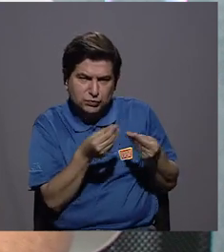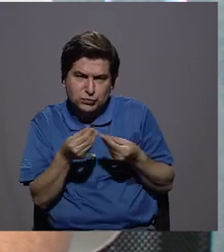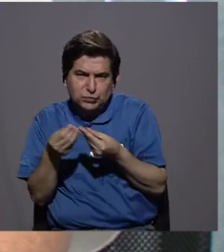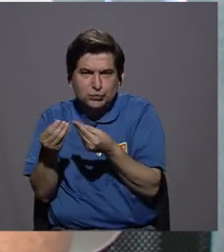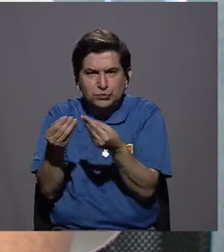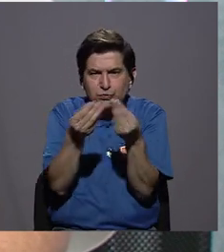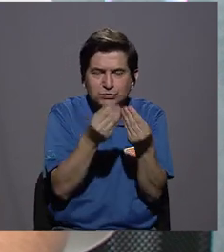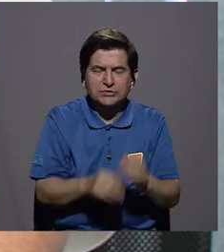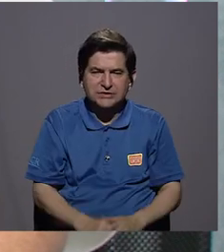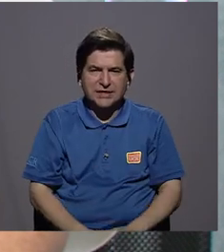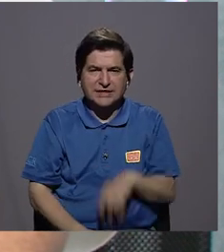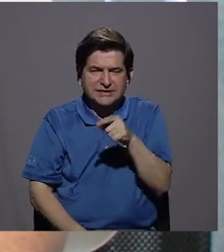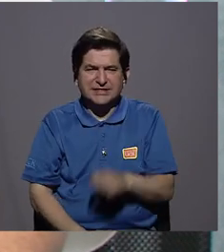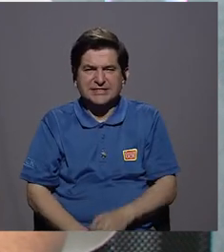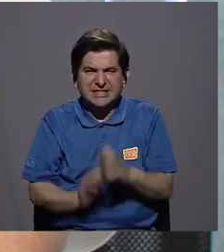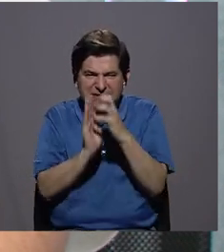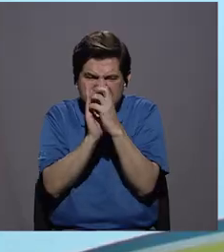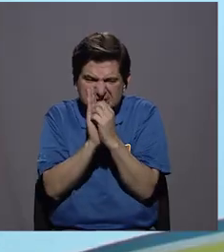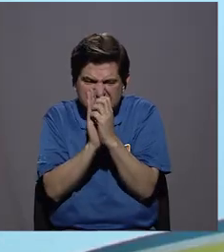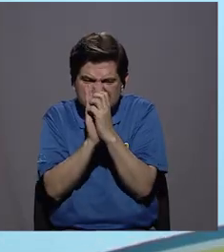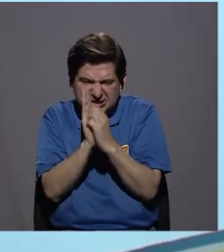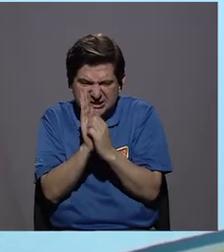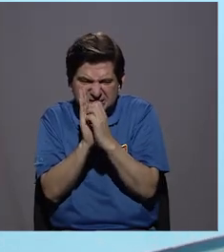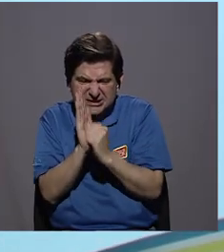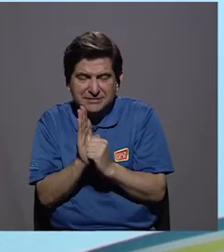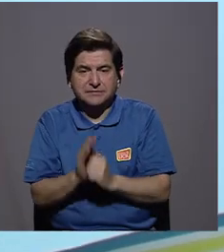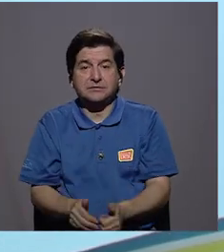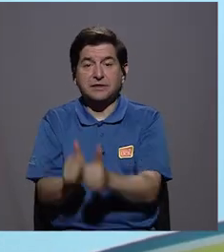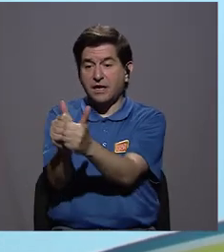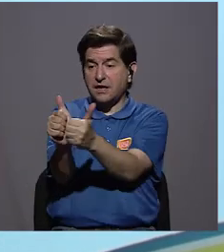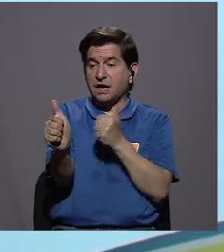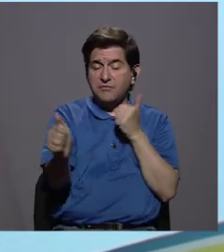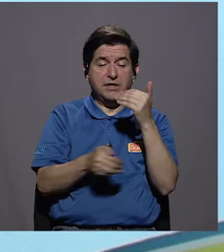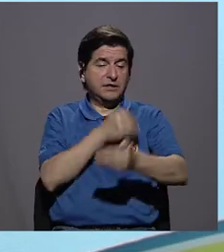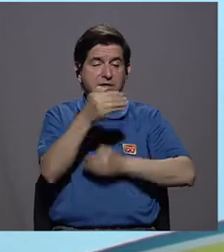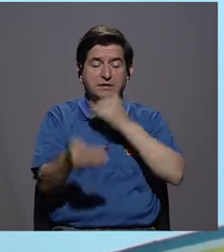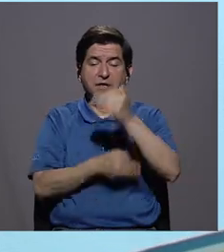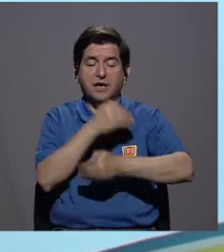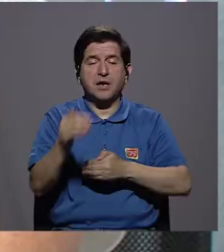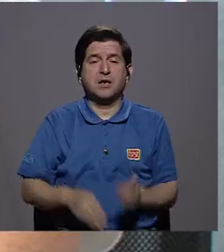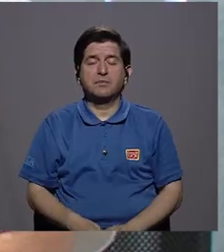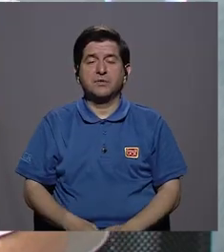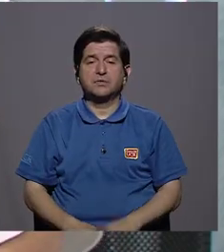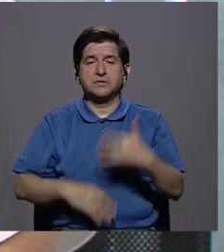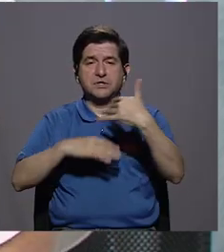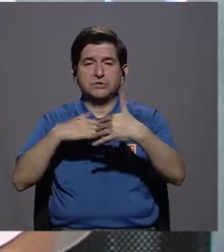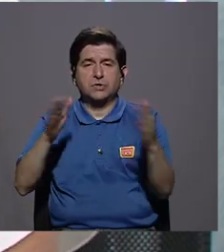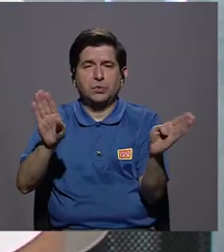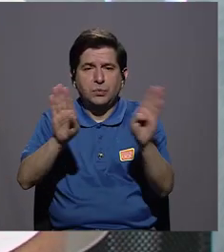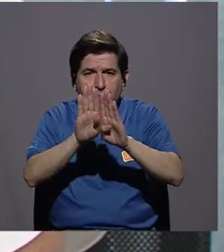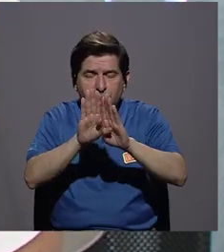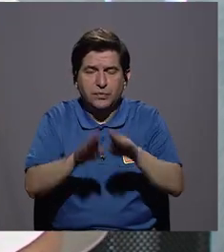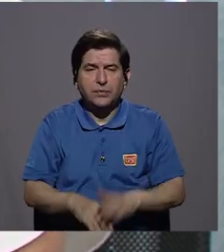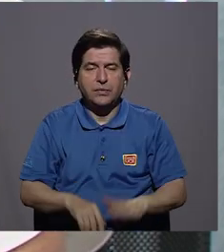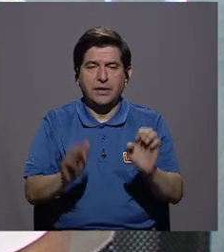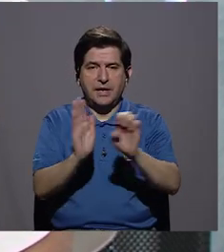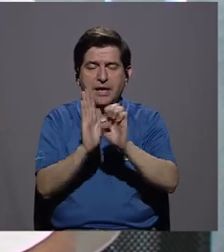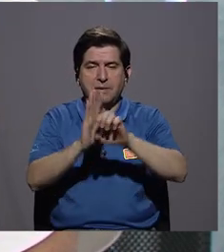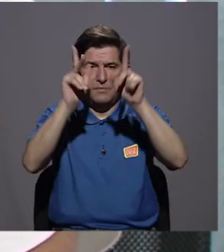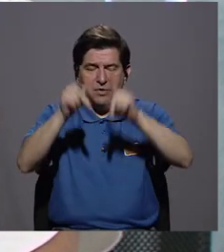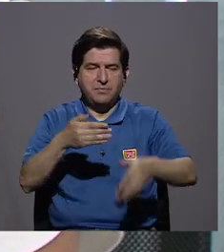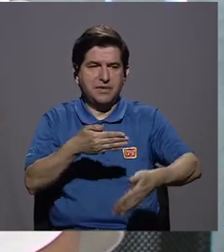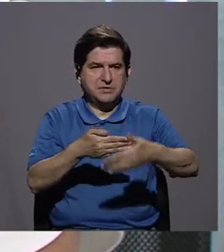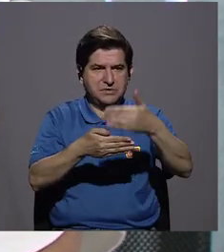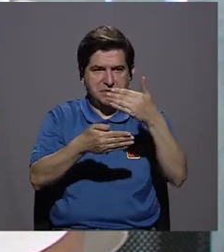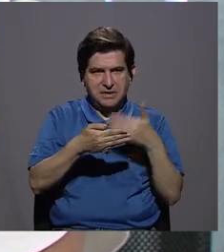que corroen realmente y retardan el proceso de cicatrización. Incluso, digamos, por ejemplo, una paciente que ayer